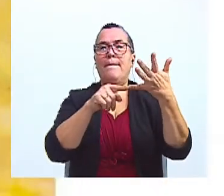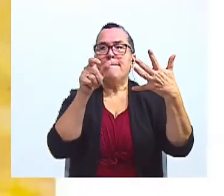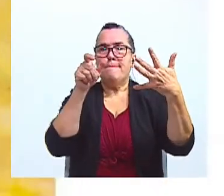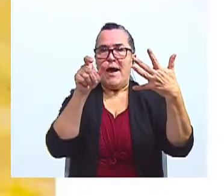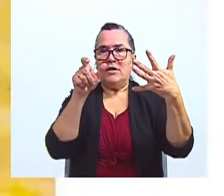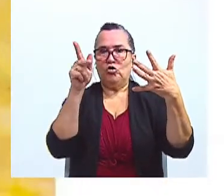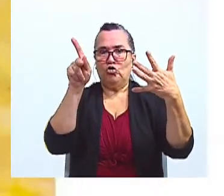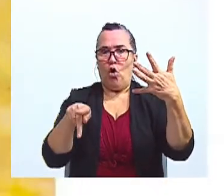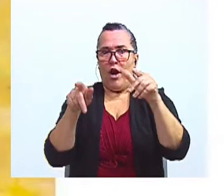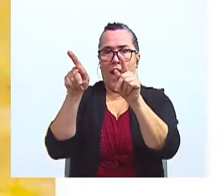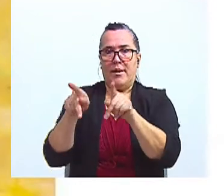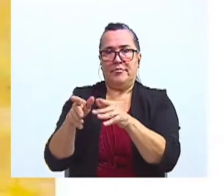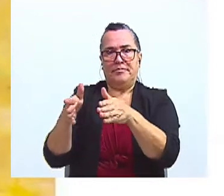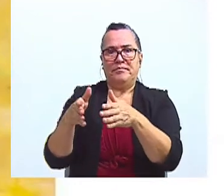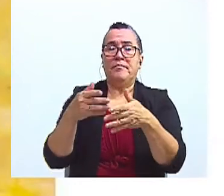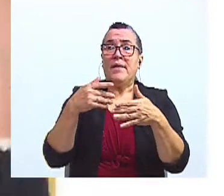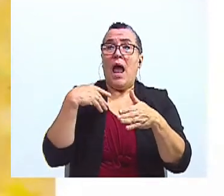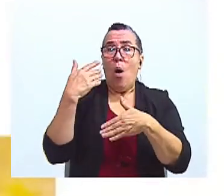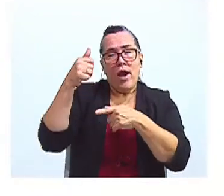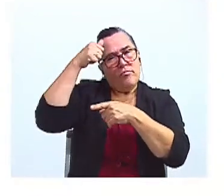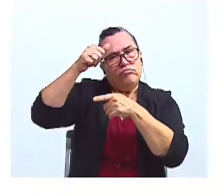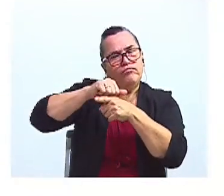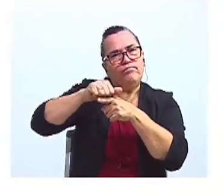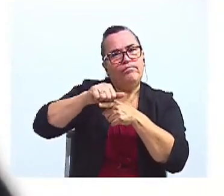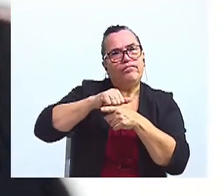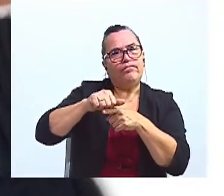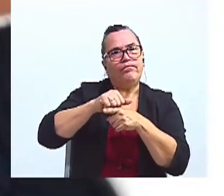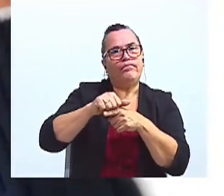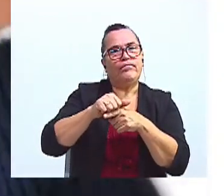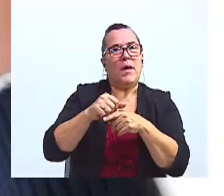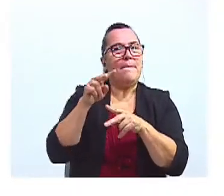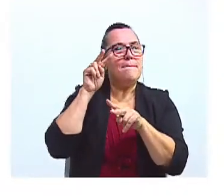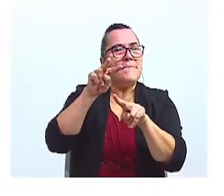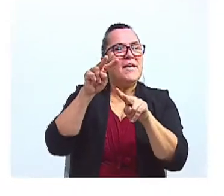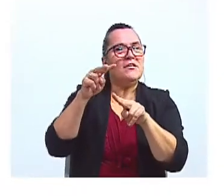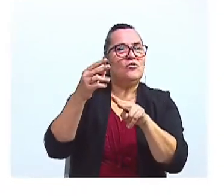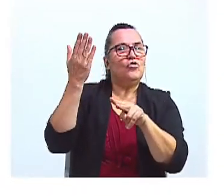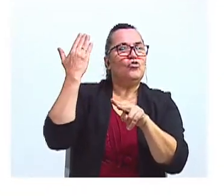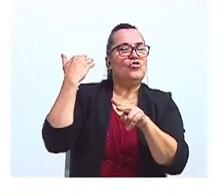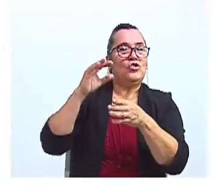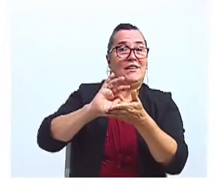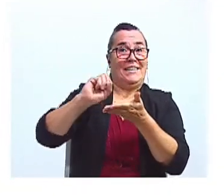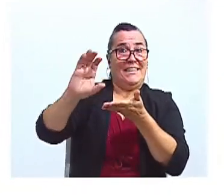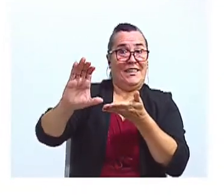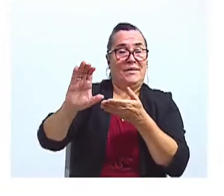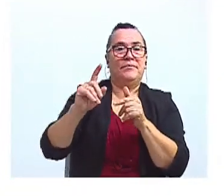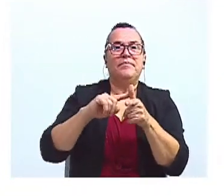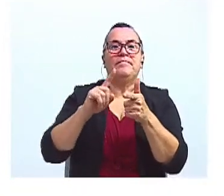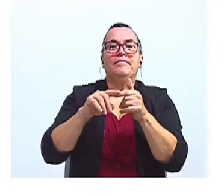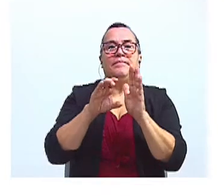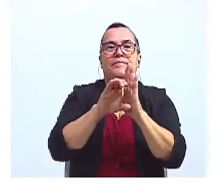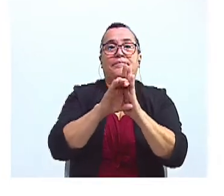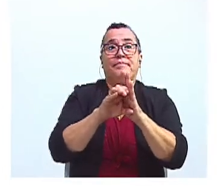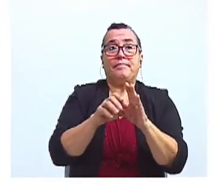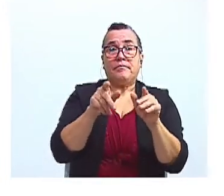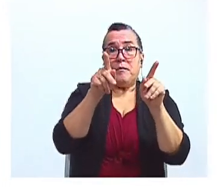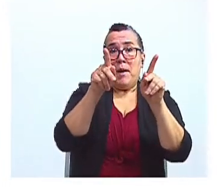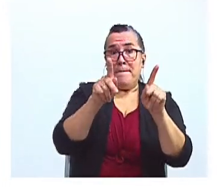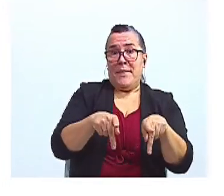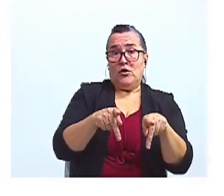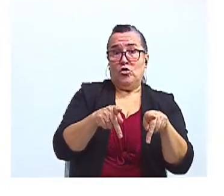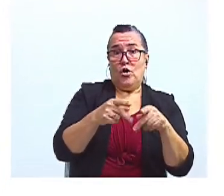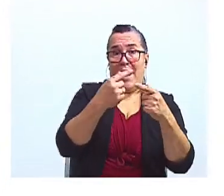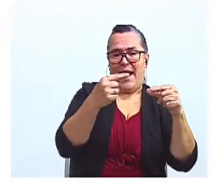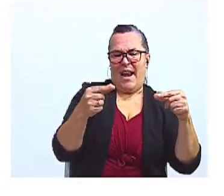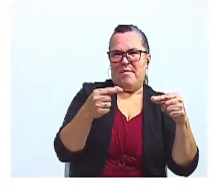hablaremos de los elementos vistos durante la secundaria. Por ejemplo, la persona gramatical.